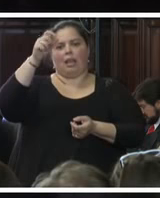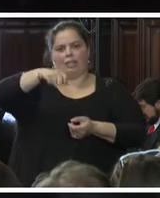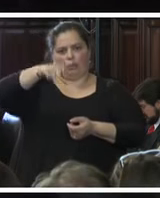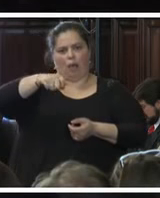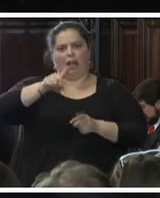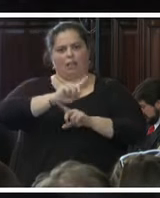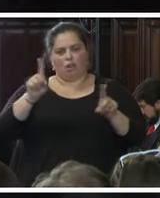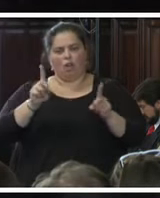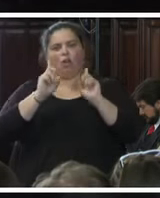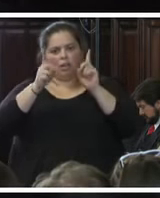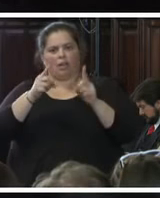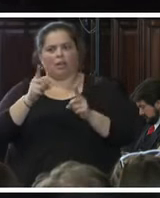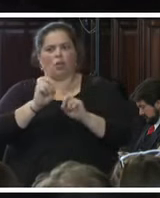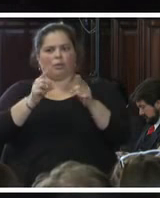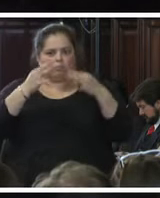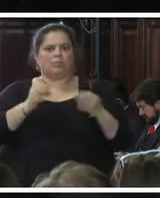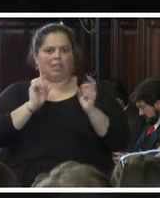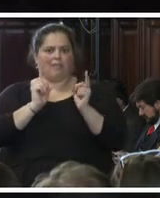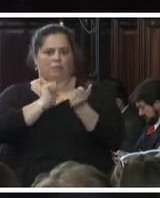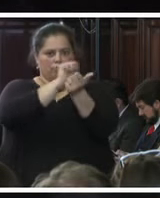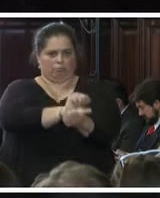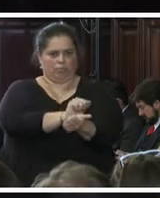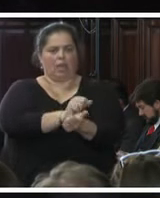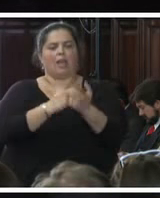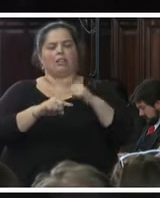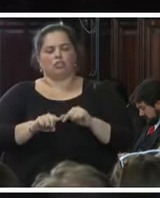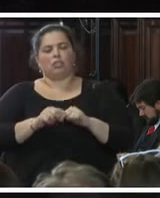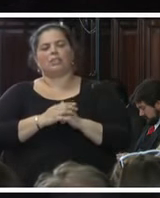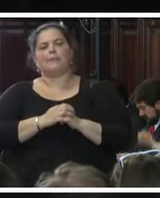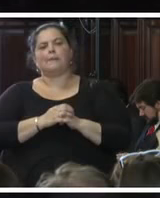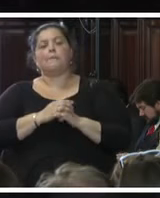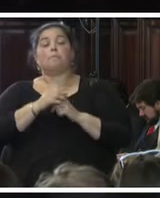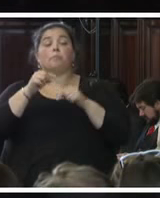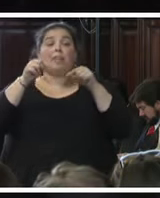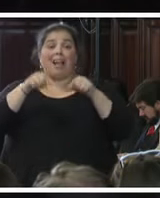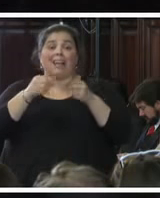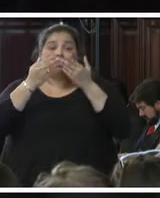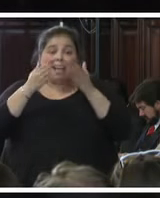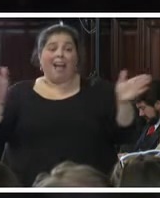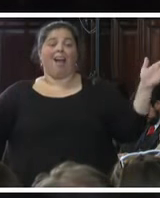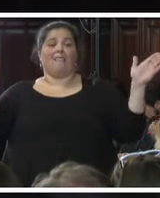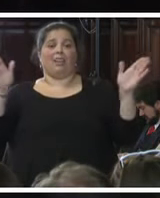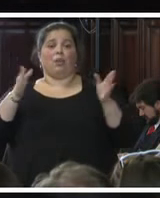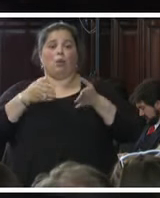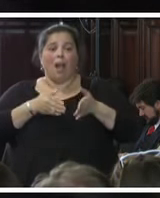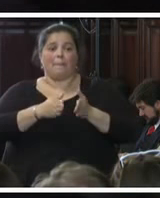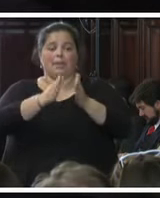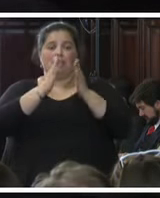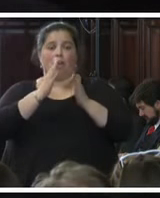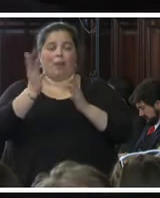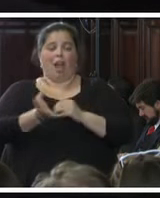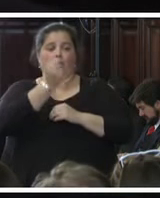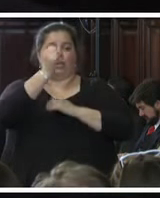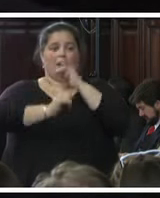responsables, sobre todo porque con ellos se abre una vía para obtener información preciada sobre lo ocurrido, en este